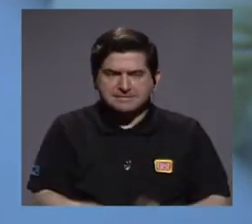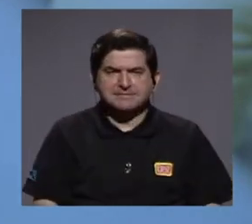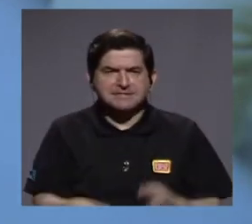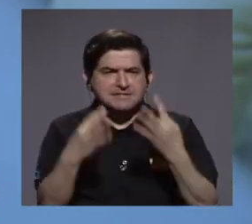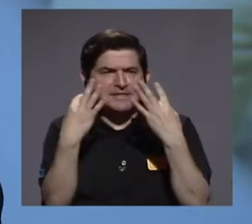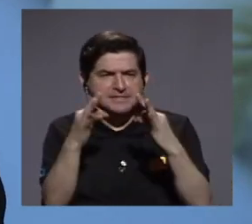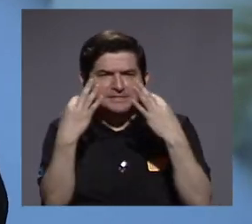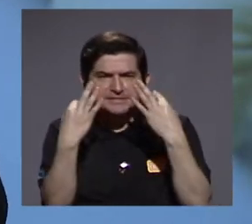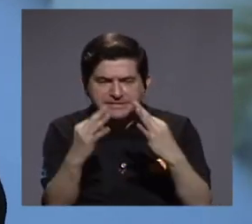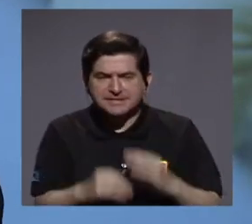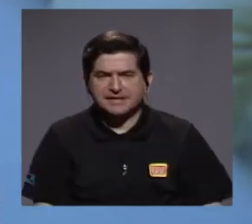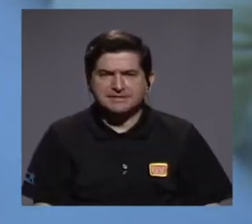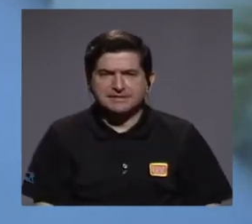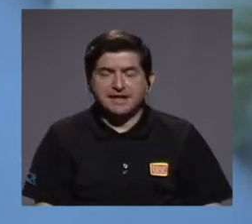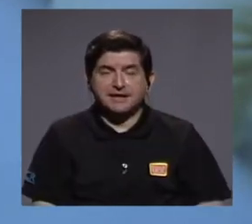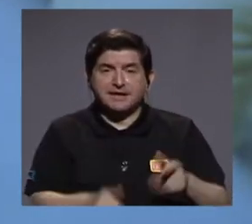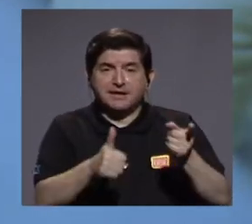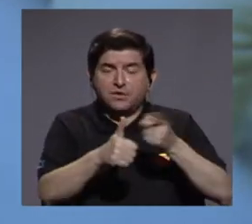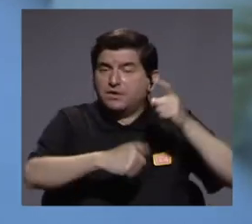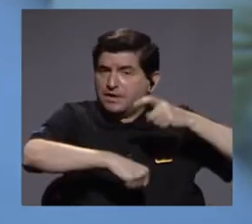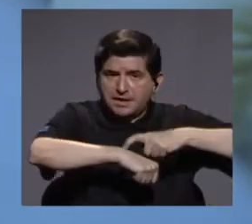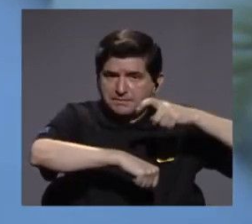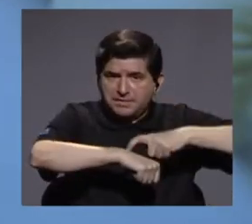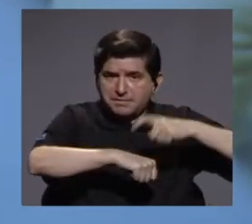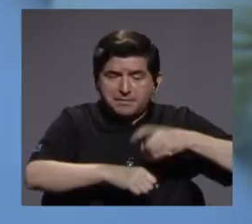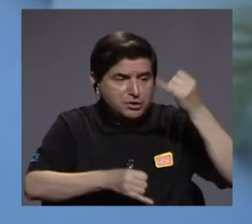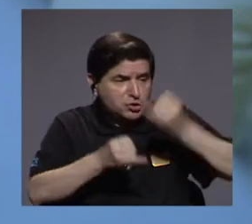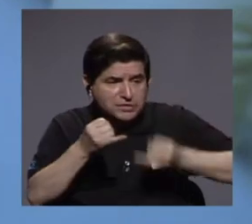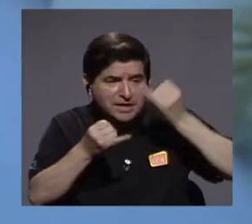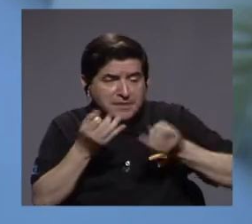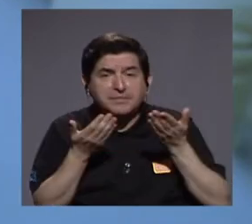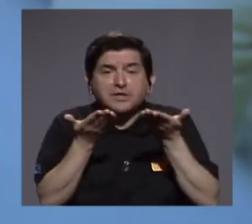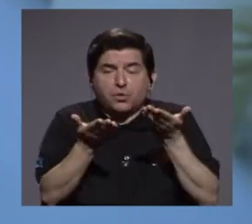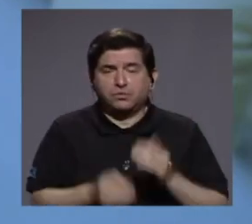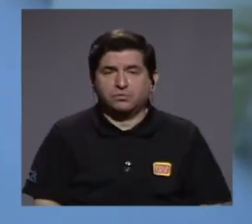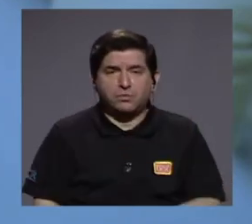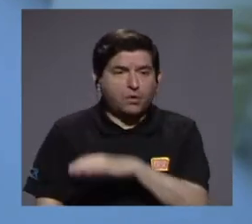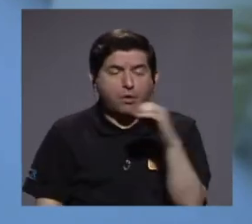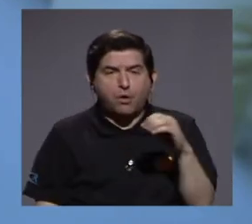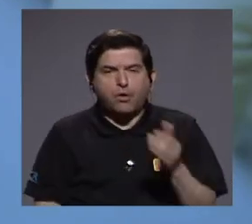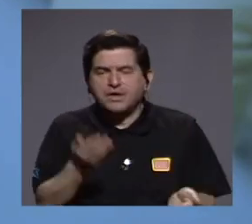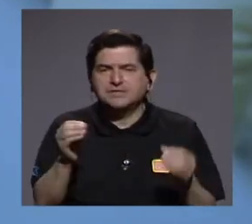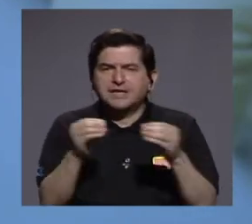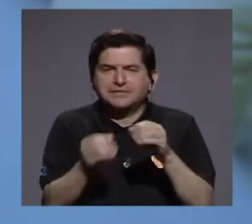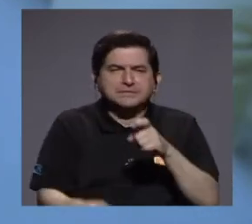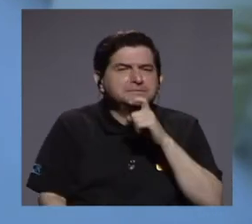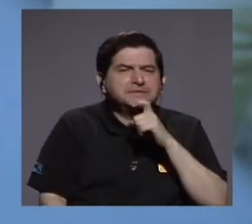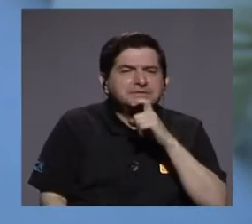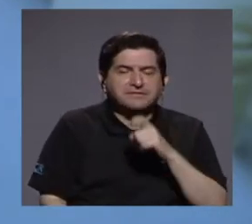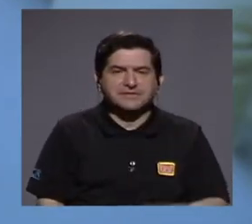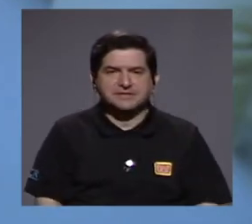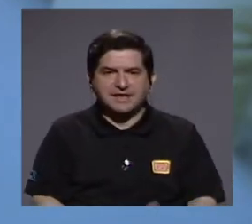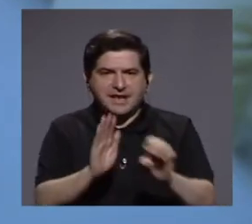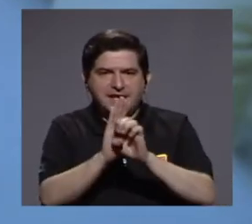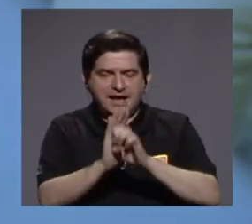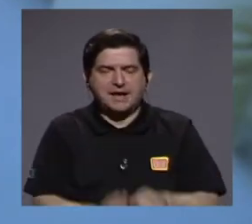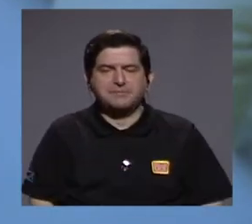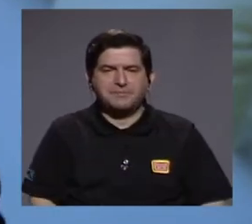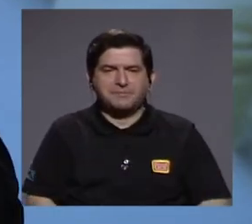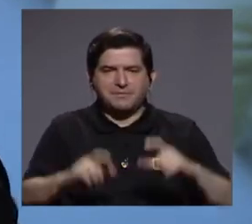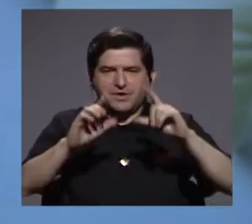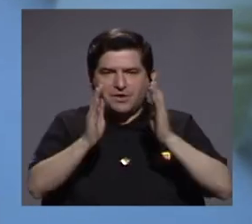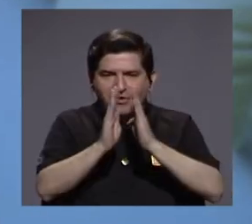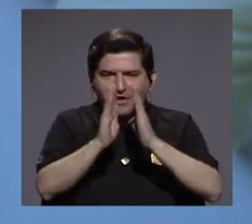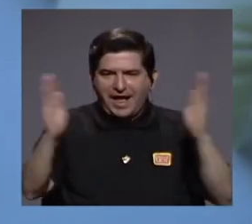poder suplir lo que inicialmente se agotó o lo que inicialmente se vio más comprometido como lo fue el ancho de banda.